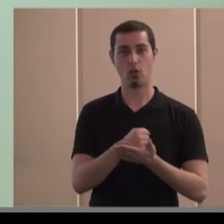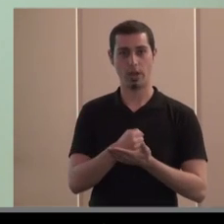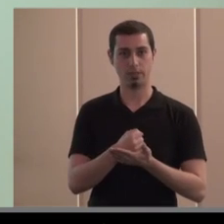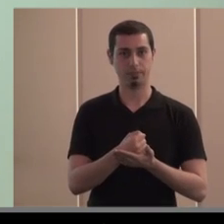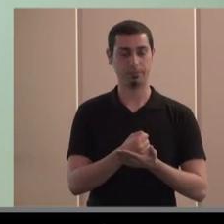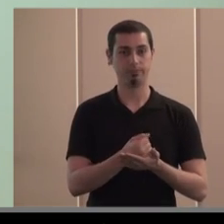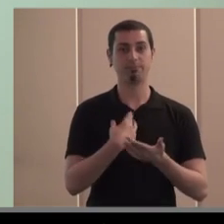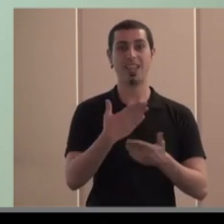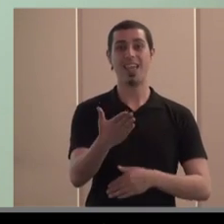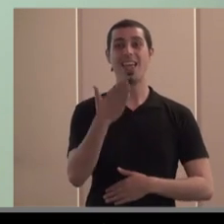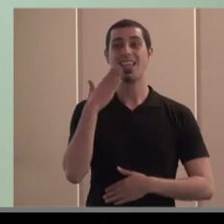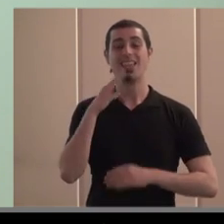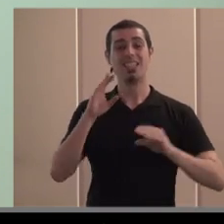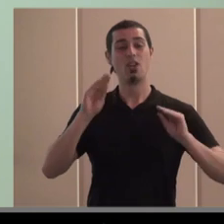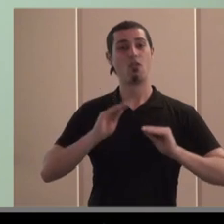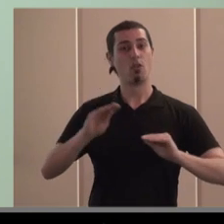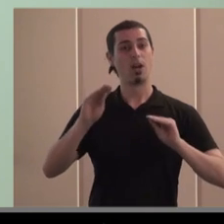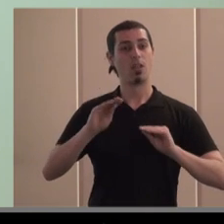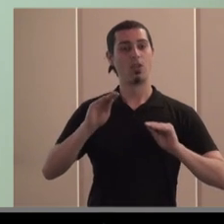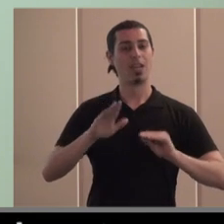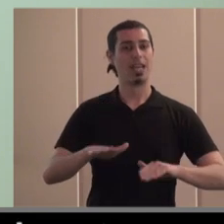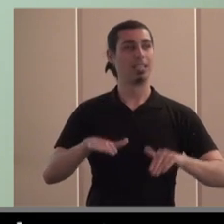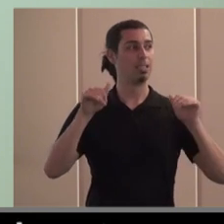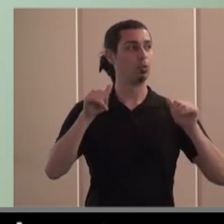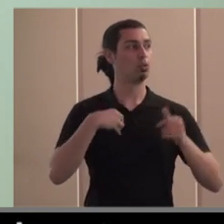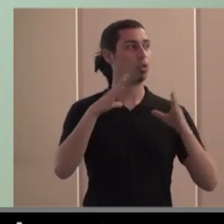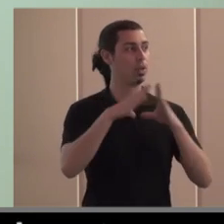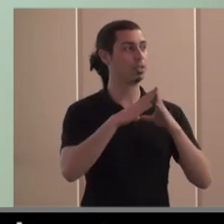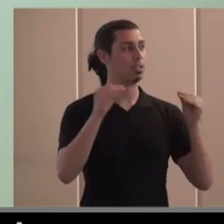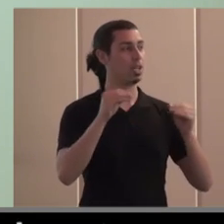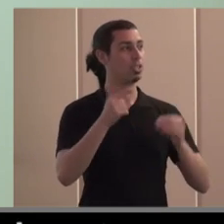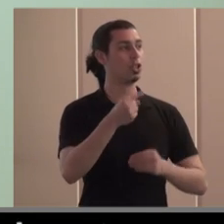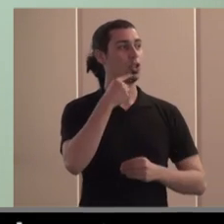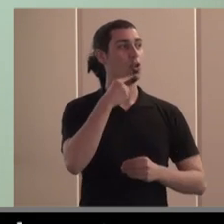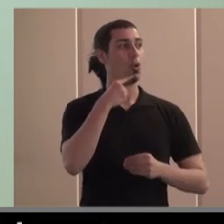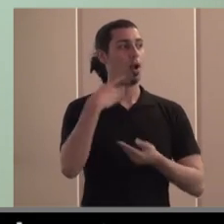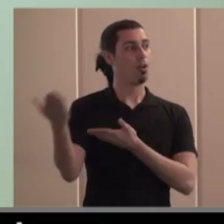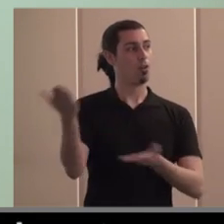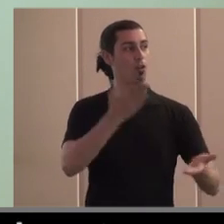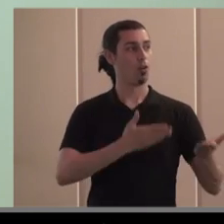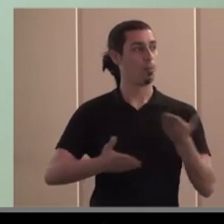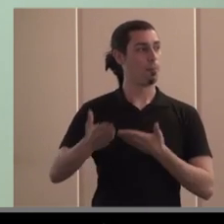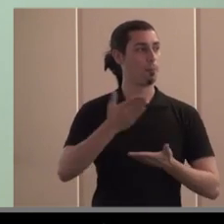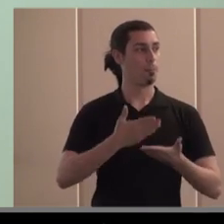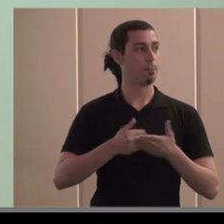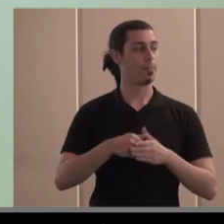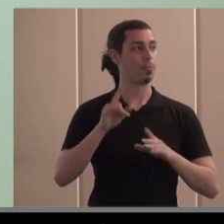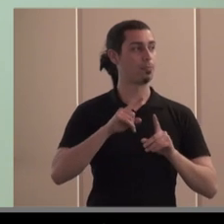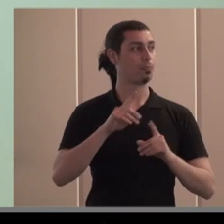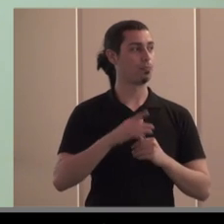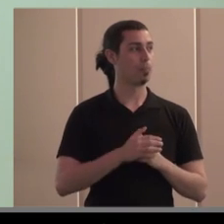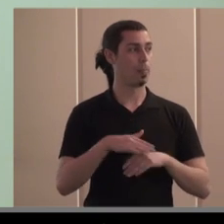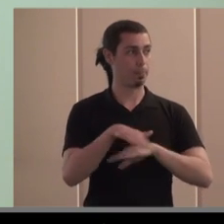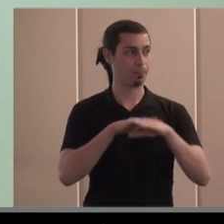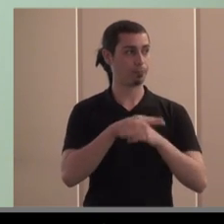escenas de formación excepto la universitaria y que compagina eso también con la gestión de servicios de